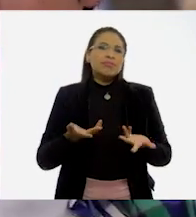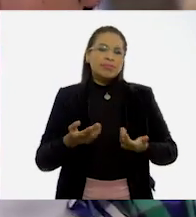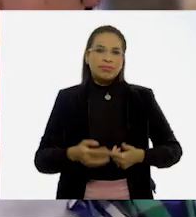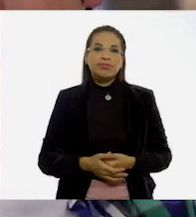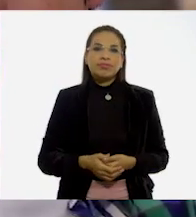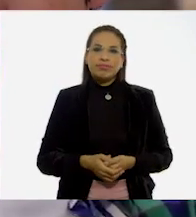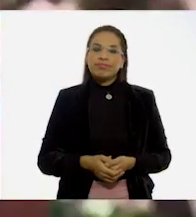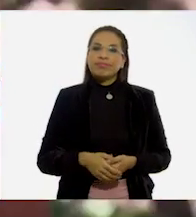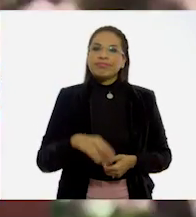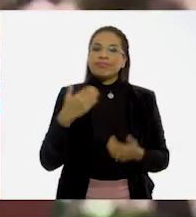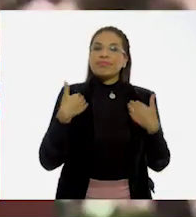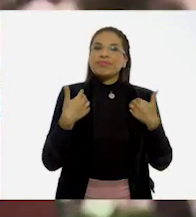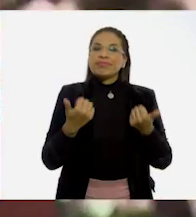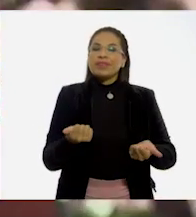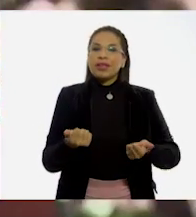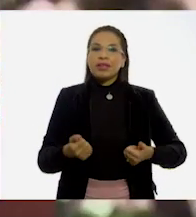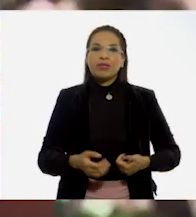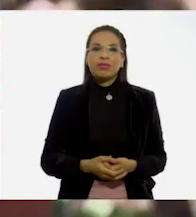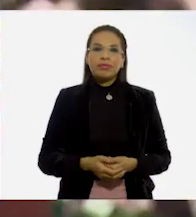Lo entiendo.